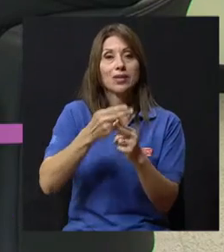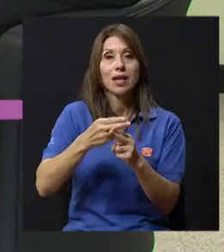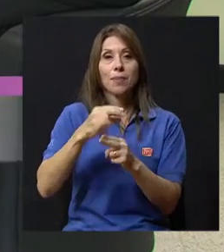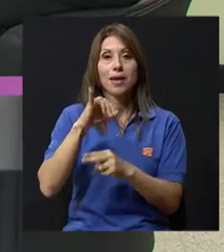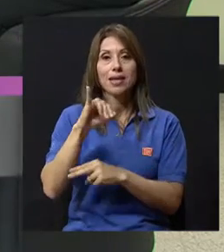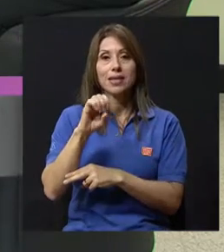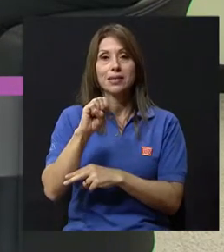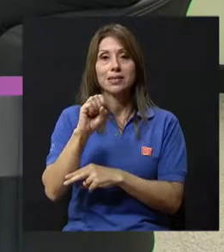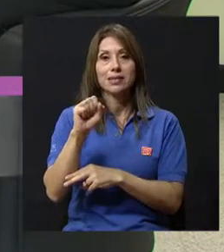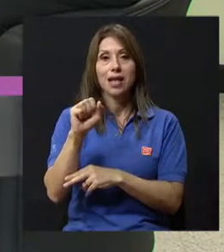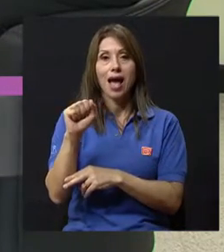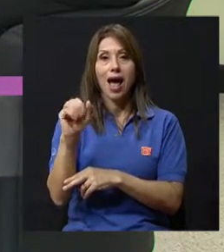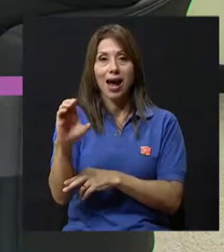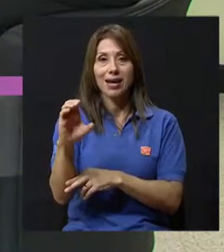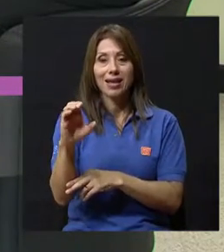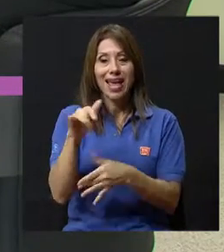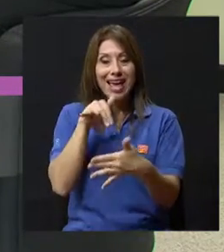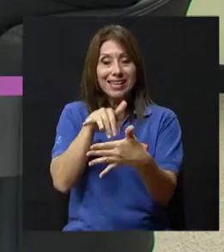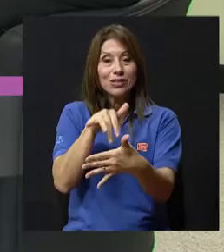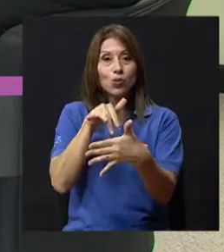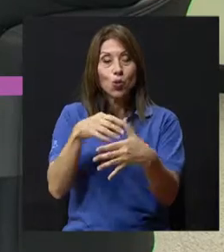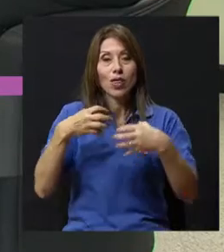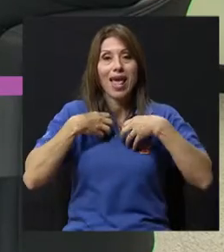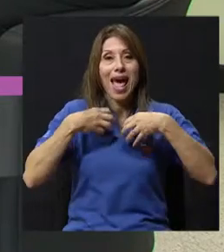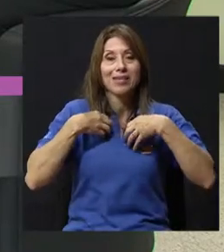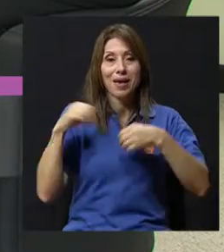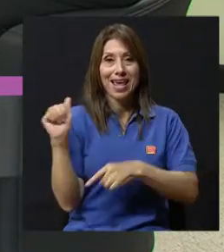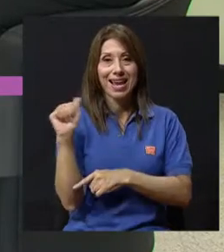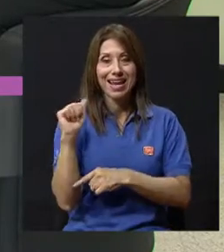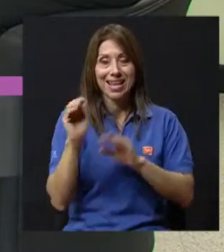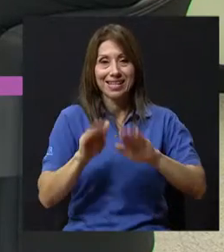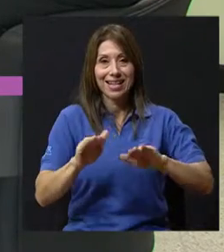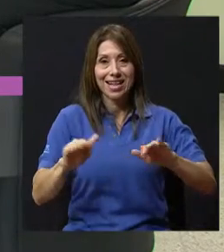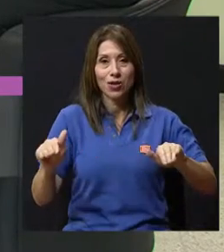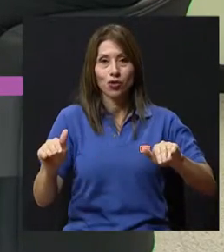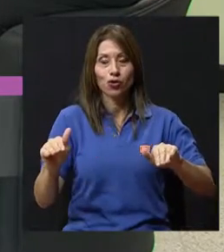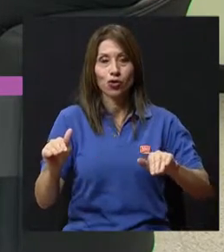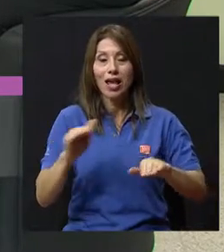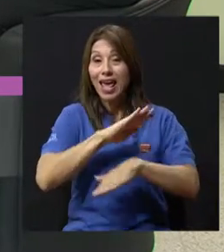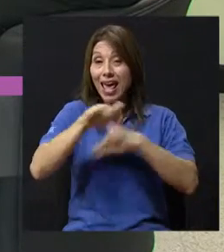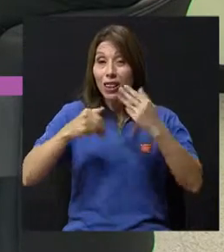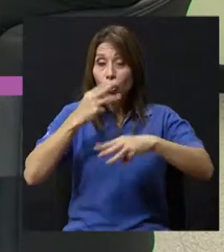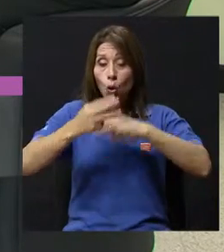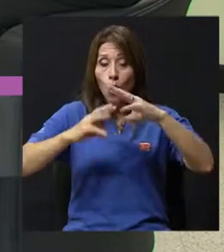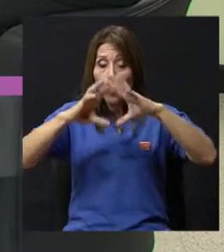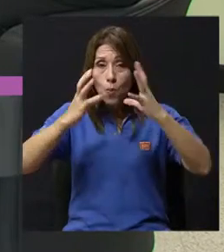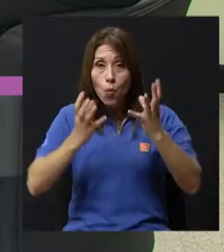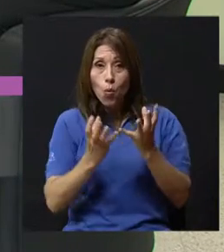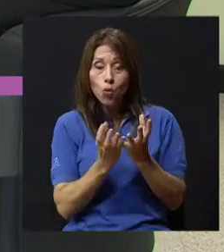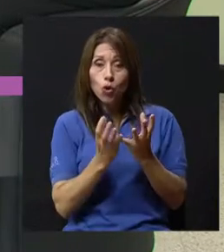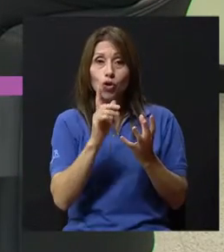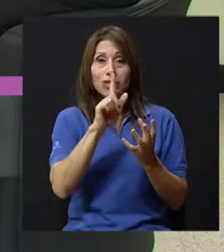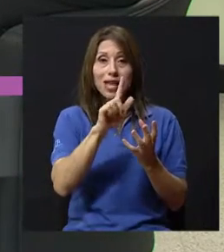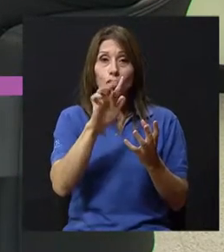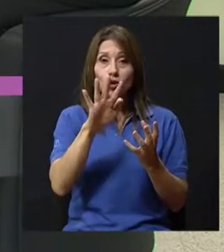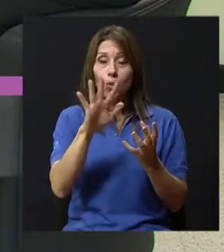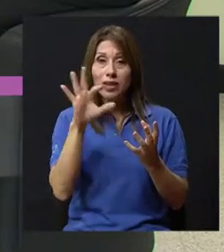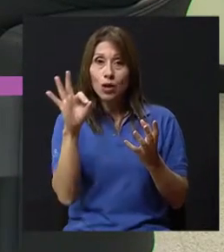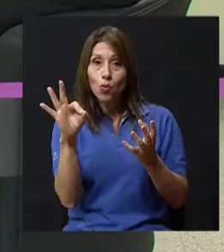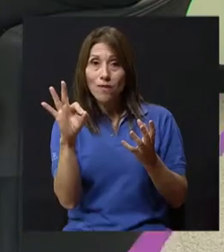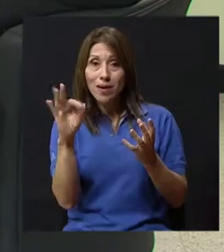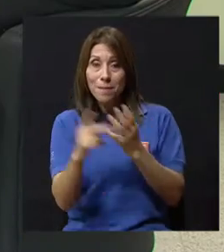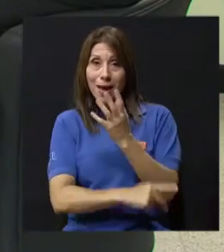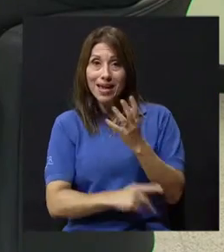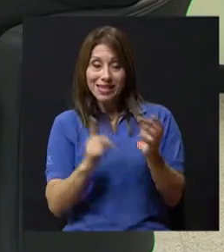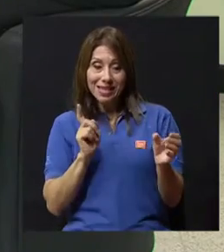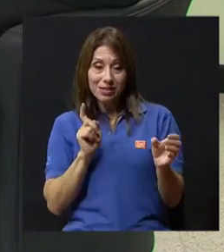ISAC es el Estudio Internacional de Asma y Alergias en Niños, en donde 159 países en todo el mundo se asociaron utilizando